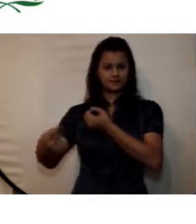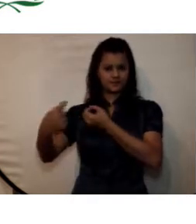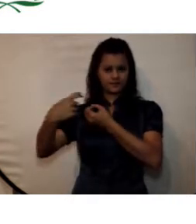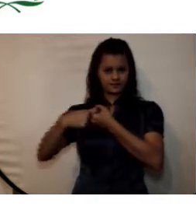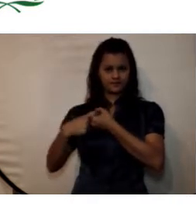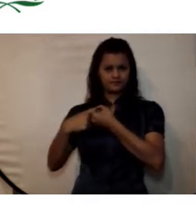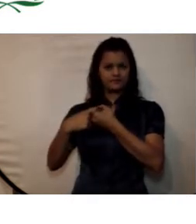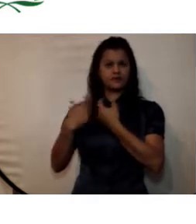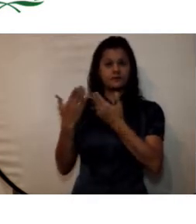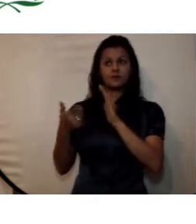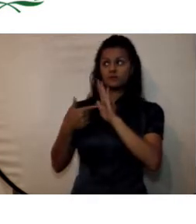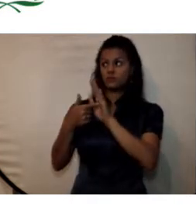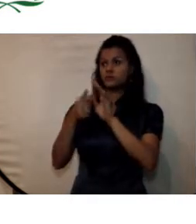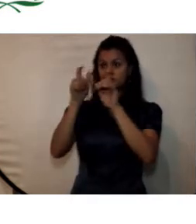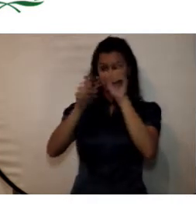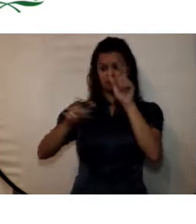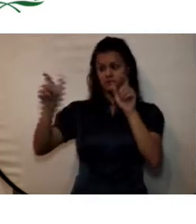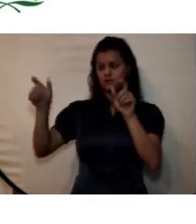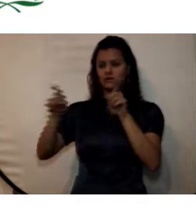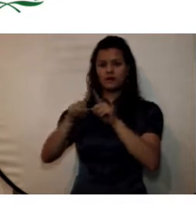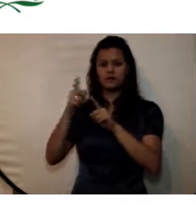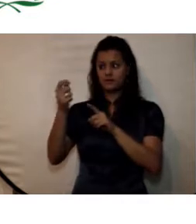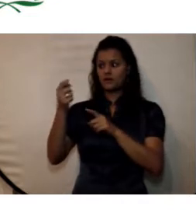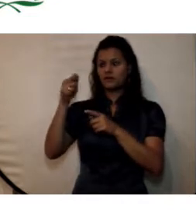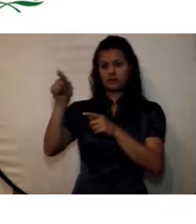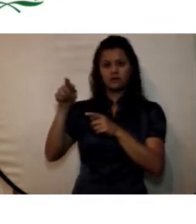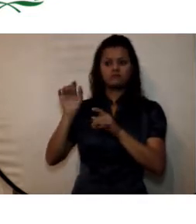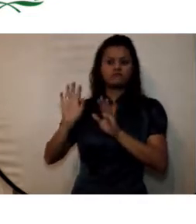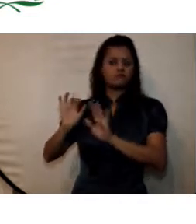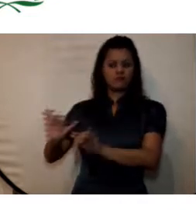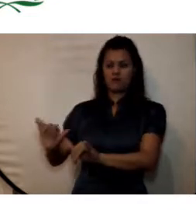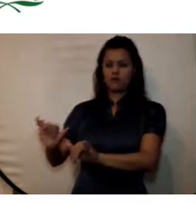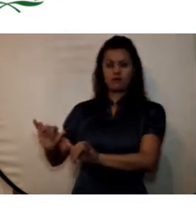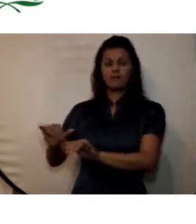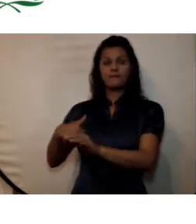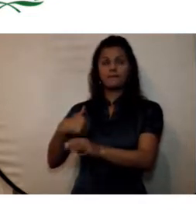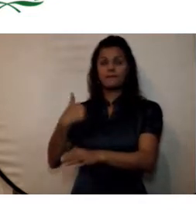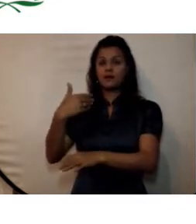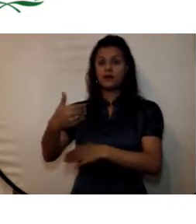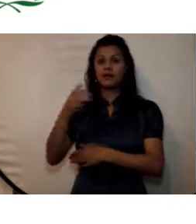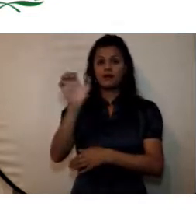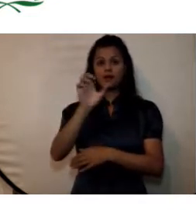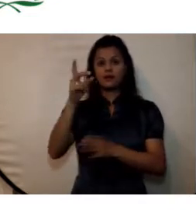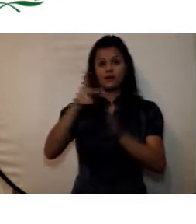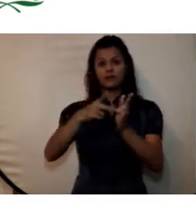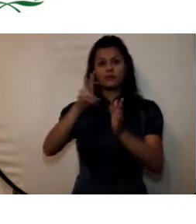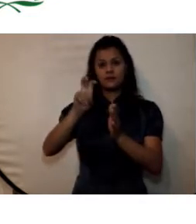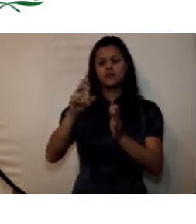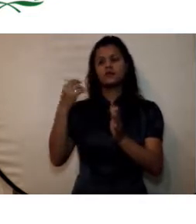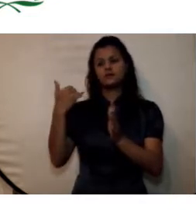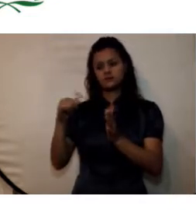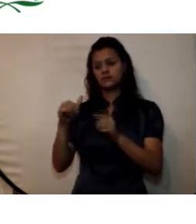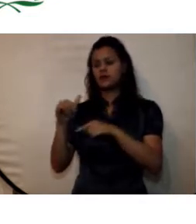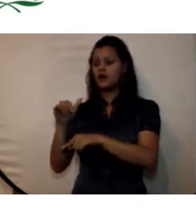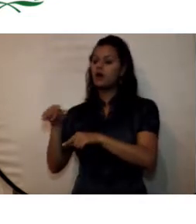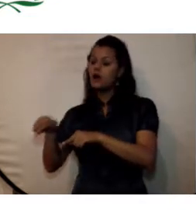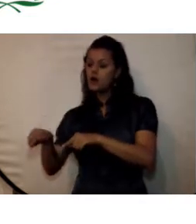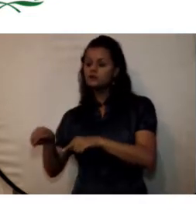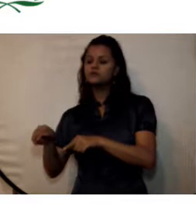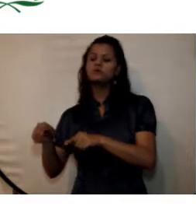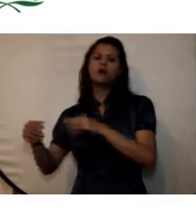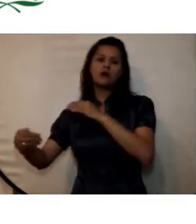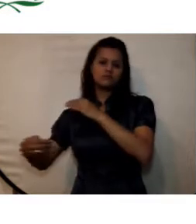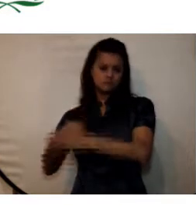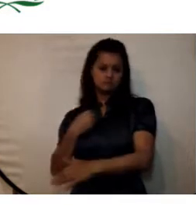balance se presentan como pasivo pero en el mes de enero del 2017 ya fueron causadas como ingreso del